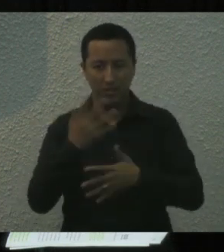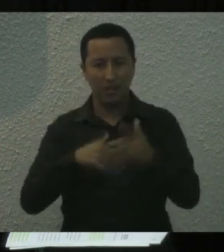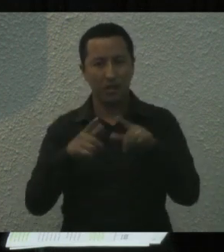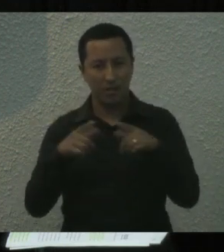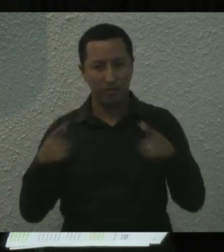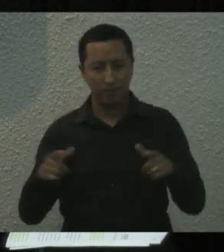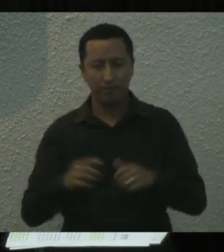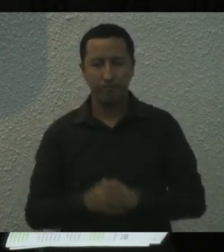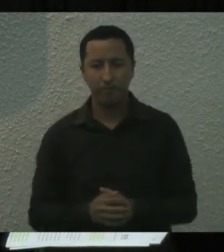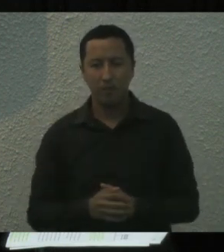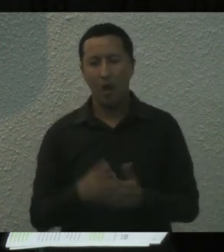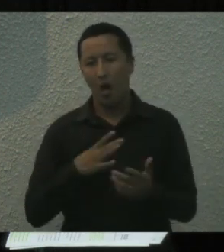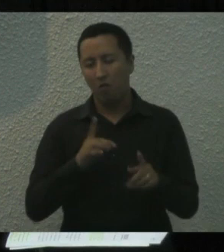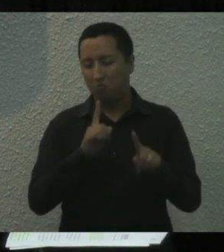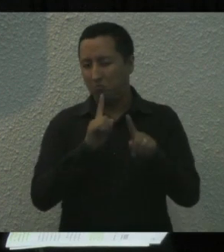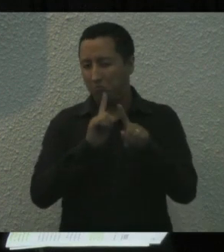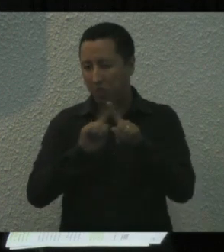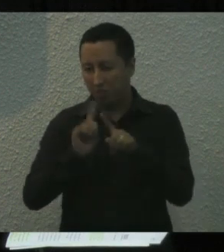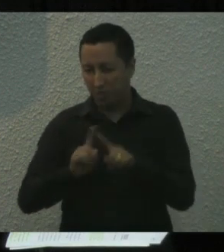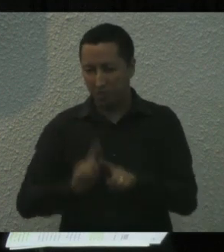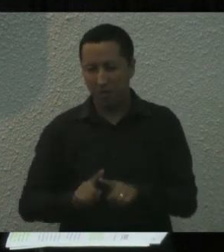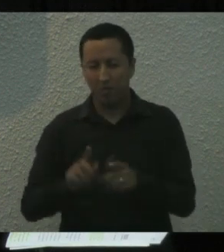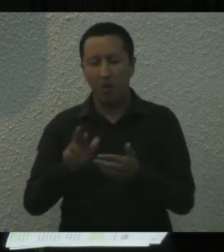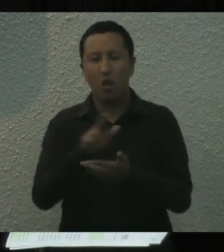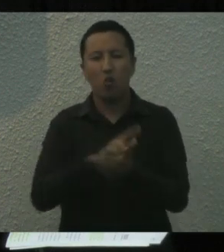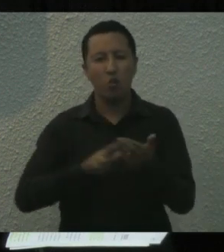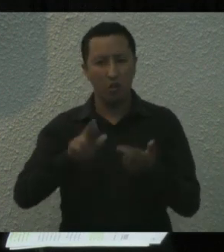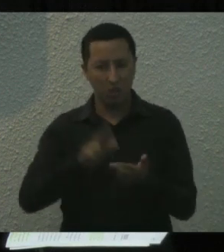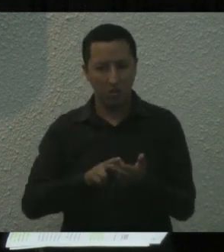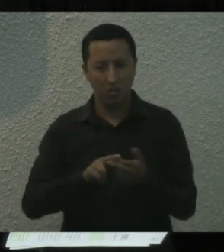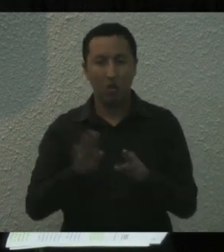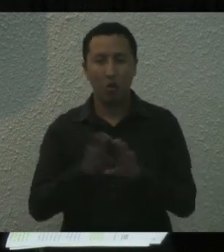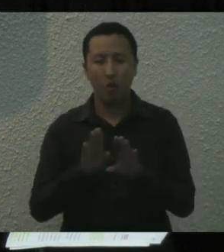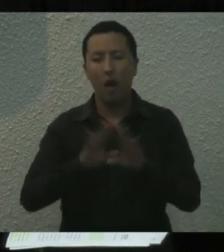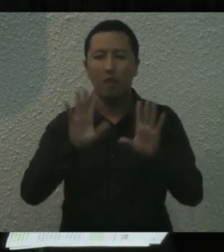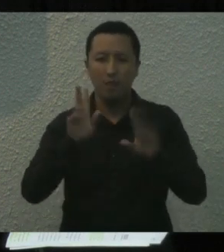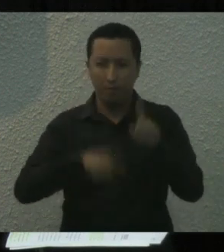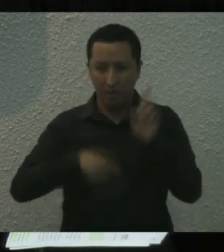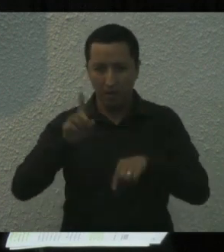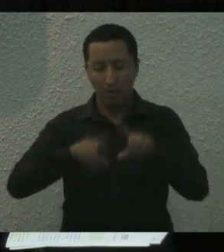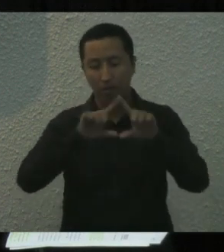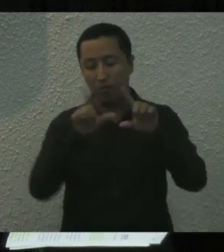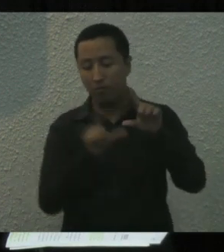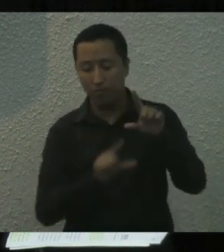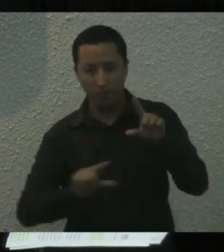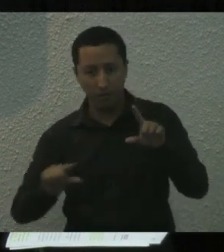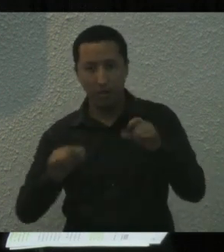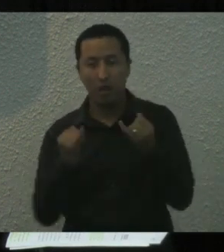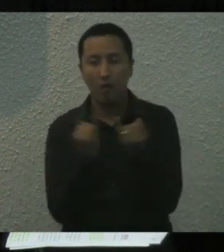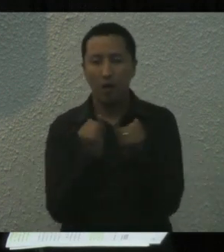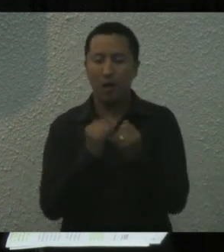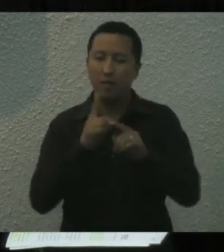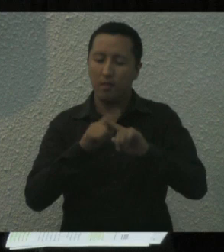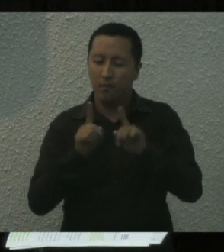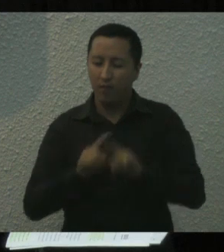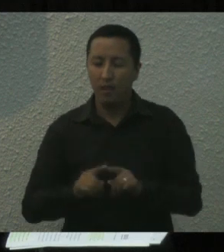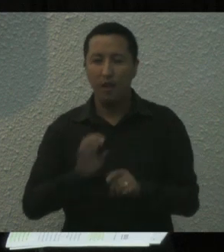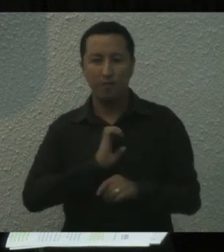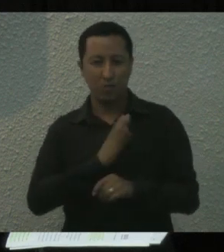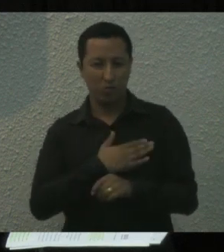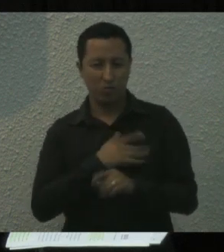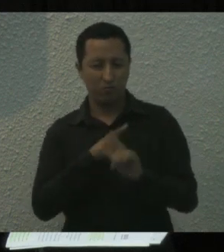Existen algunas variaciones de esta. De acuerdo con la región geográfica del país, además es un poco diferente al español,